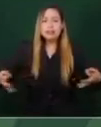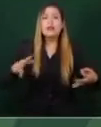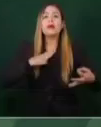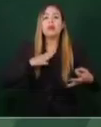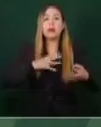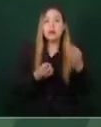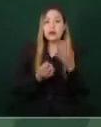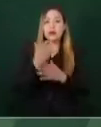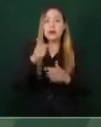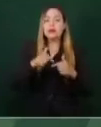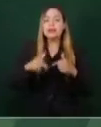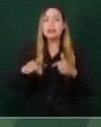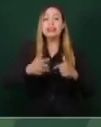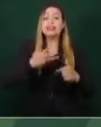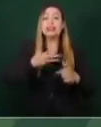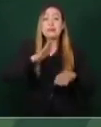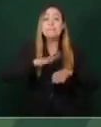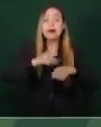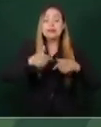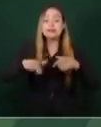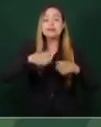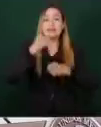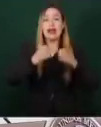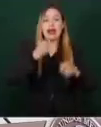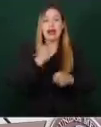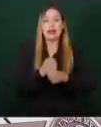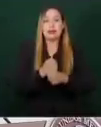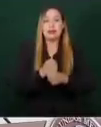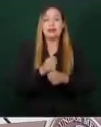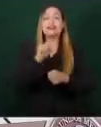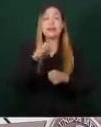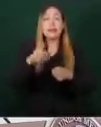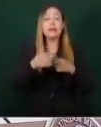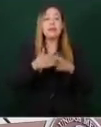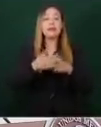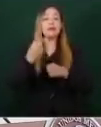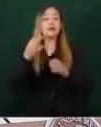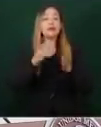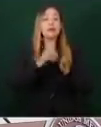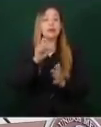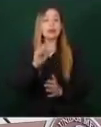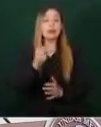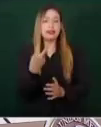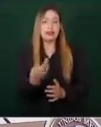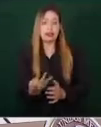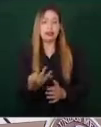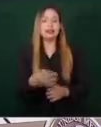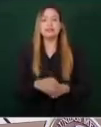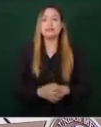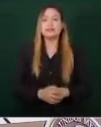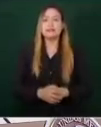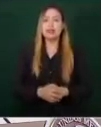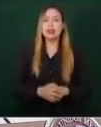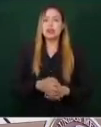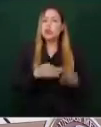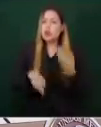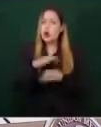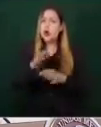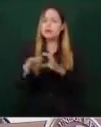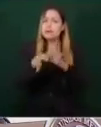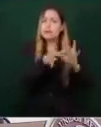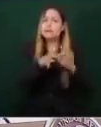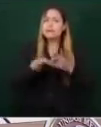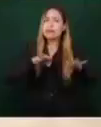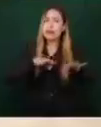De tal manera que coordinados, federación, estado, municipios, fiscalía, vamos a mejorar, no